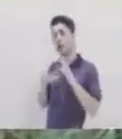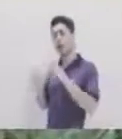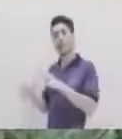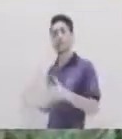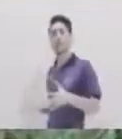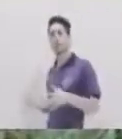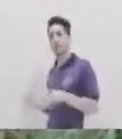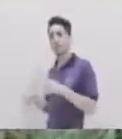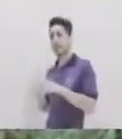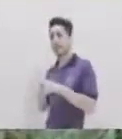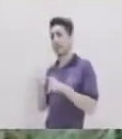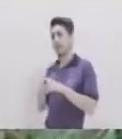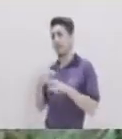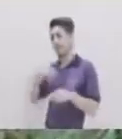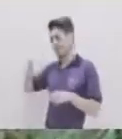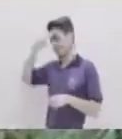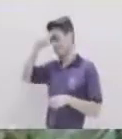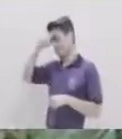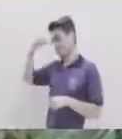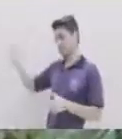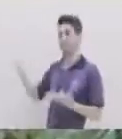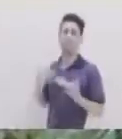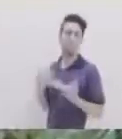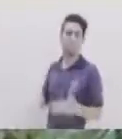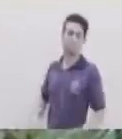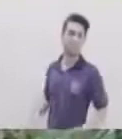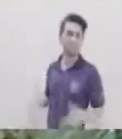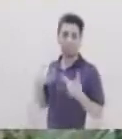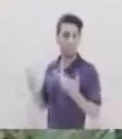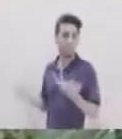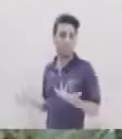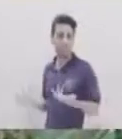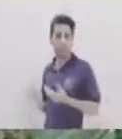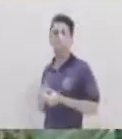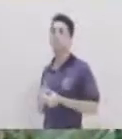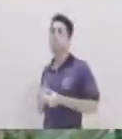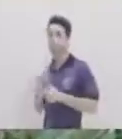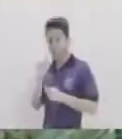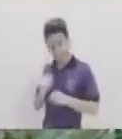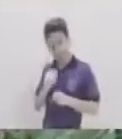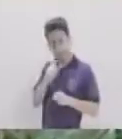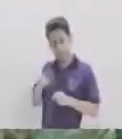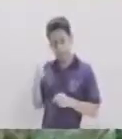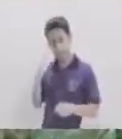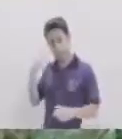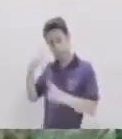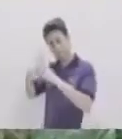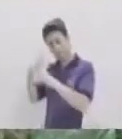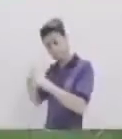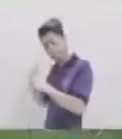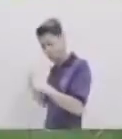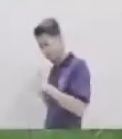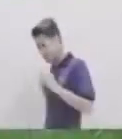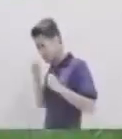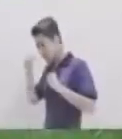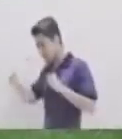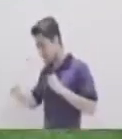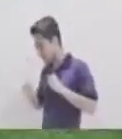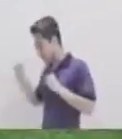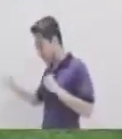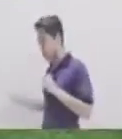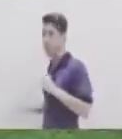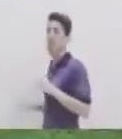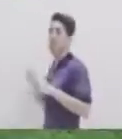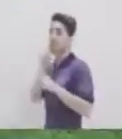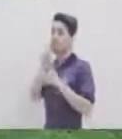líder Que sea negativo En nuestra vida Entonces podemos Dejar huellas positivas En las personas Como también podemos